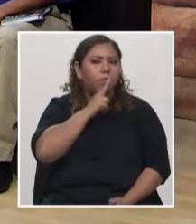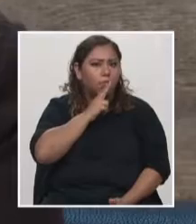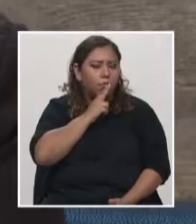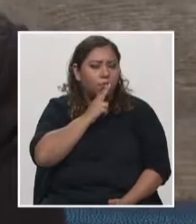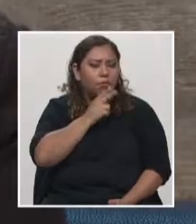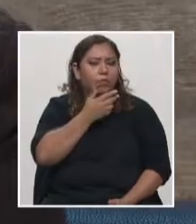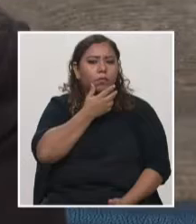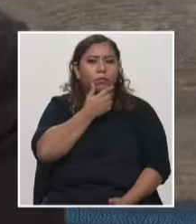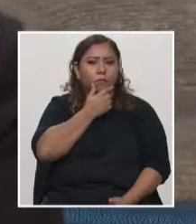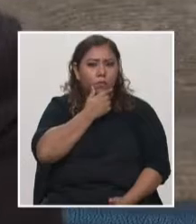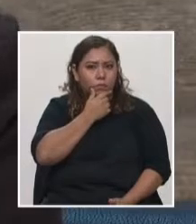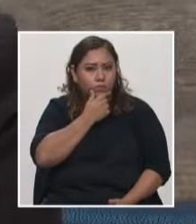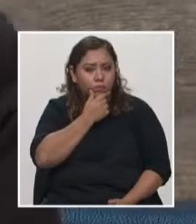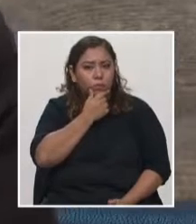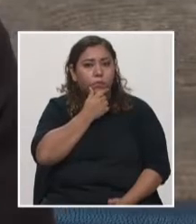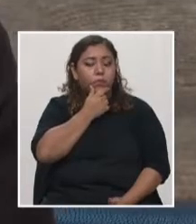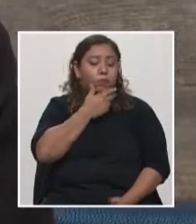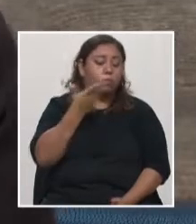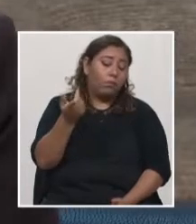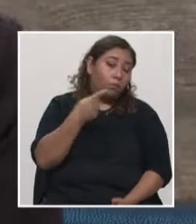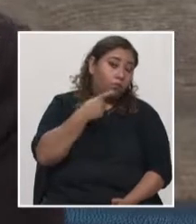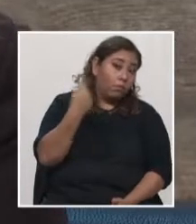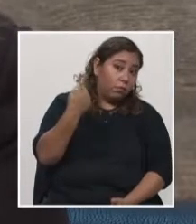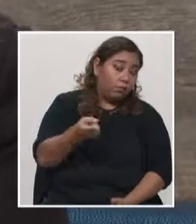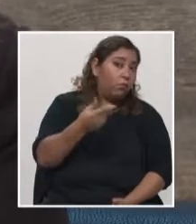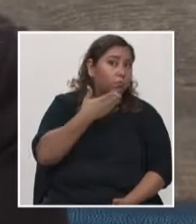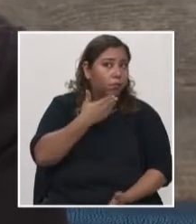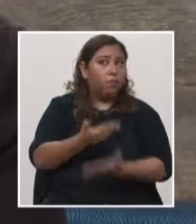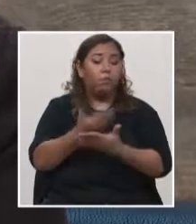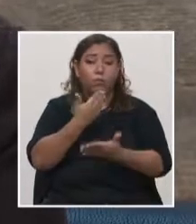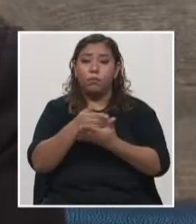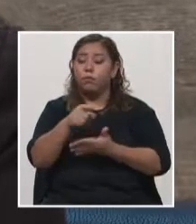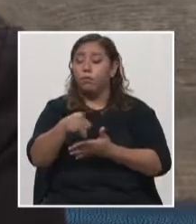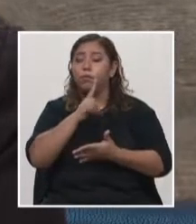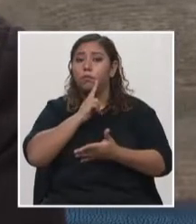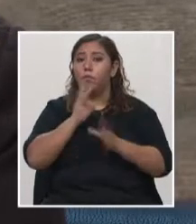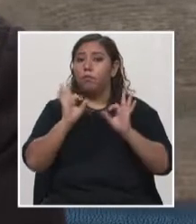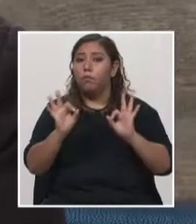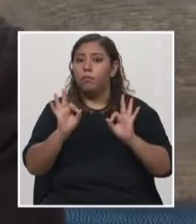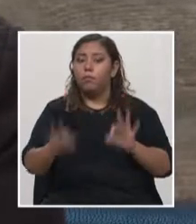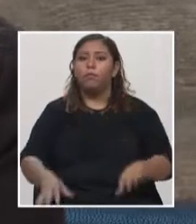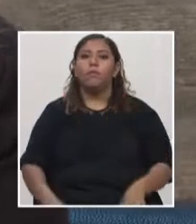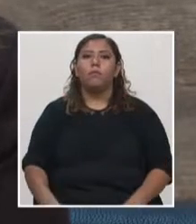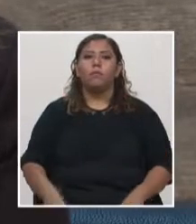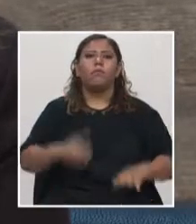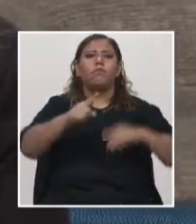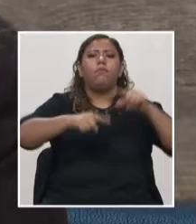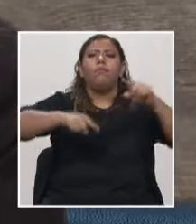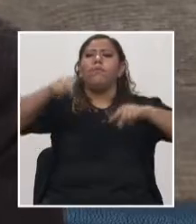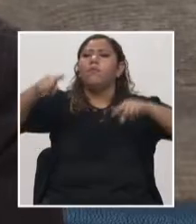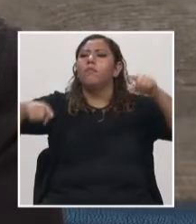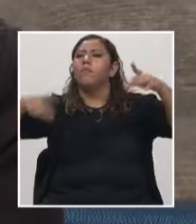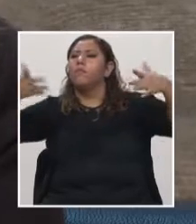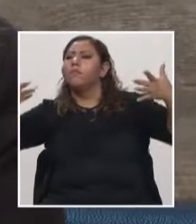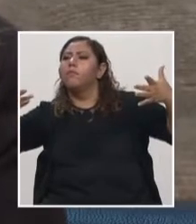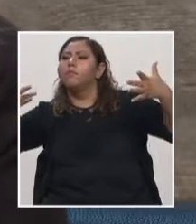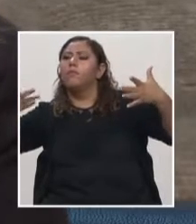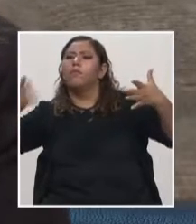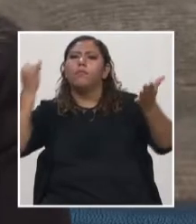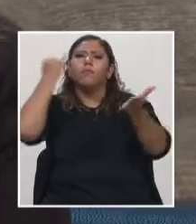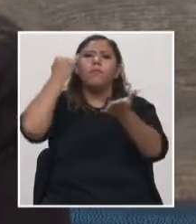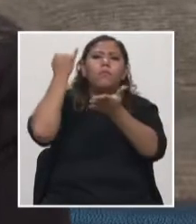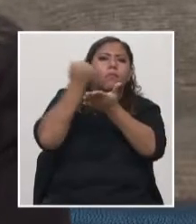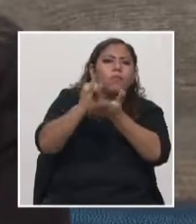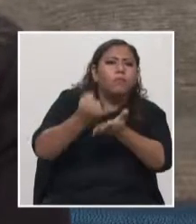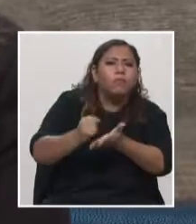rica, se podría decir. También la geología es diversa y no tenemos esa investigación